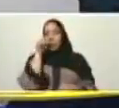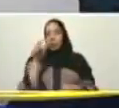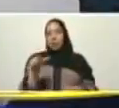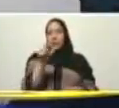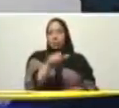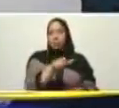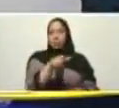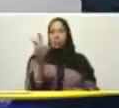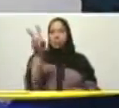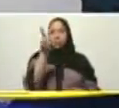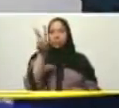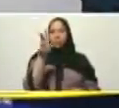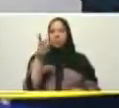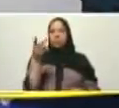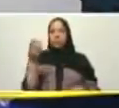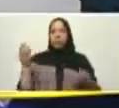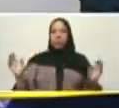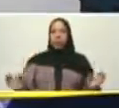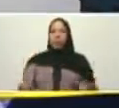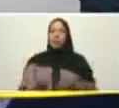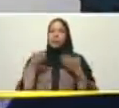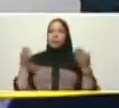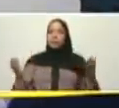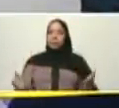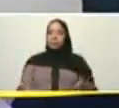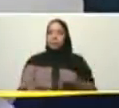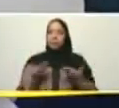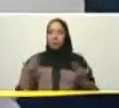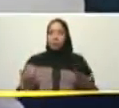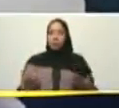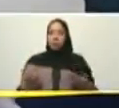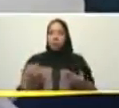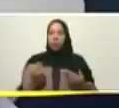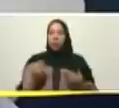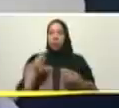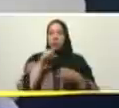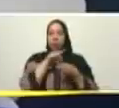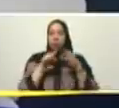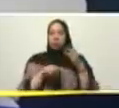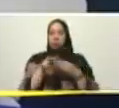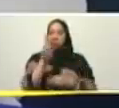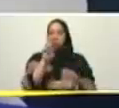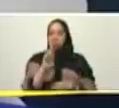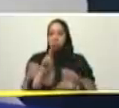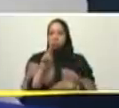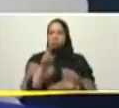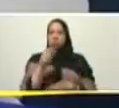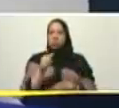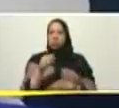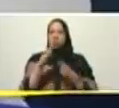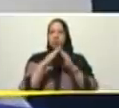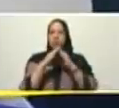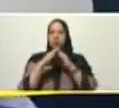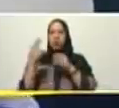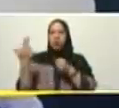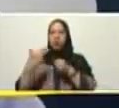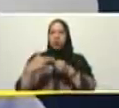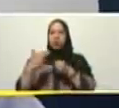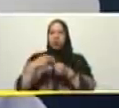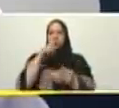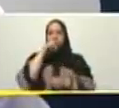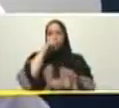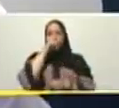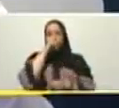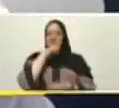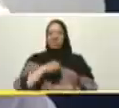esta este reimpulso en el marco de las 3R punto net que usted ordenó para Petro Casa tiene que ver con una instrucción que usted